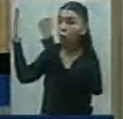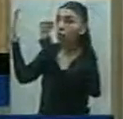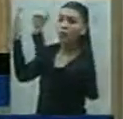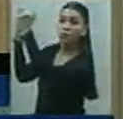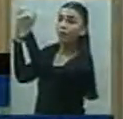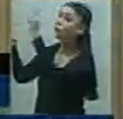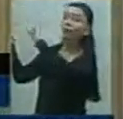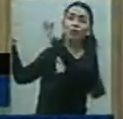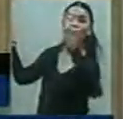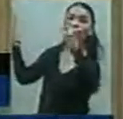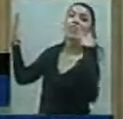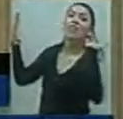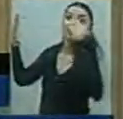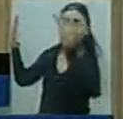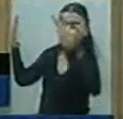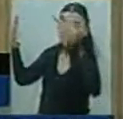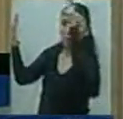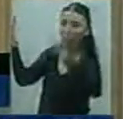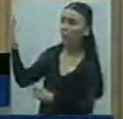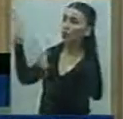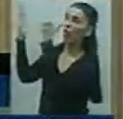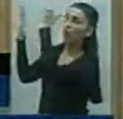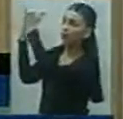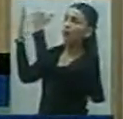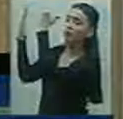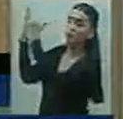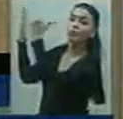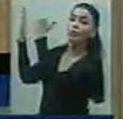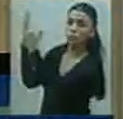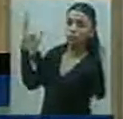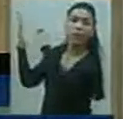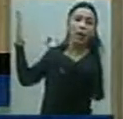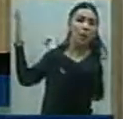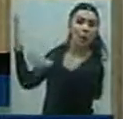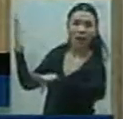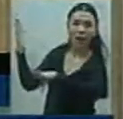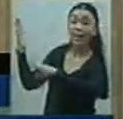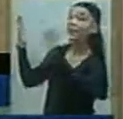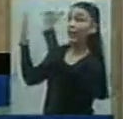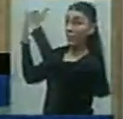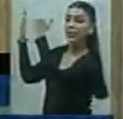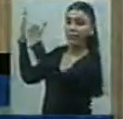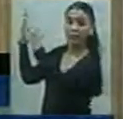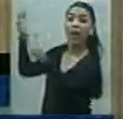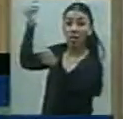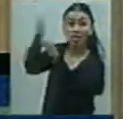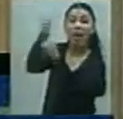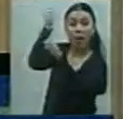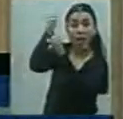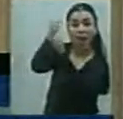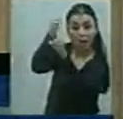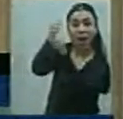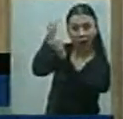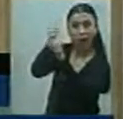Y era gente que está actualmente en funciones del sector. Entonces, muy llamativo. Esto es una prueba